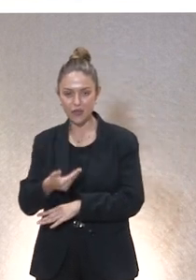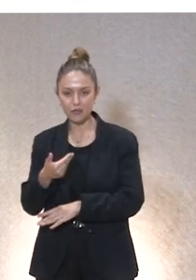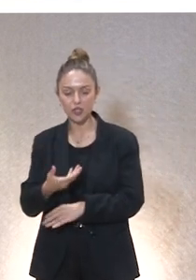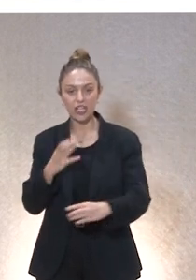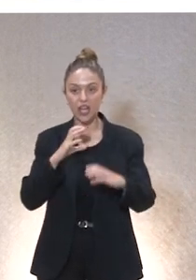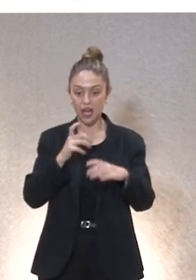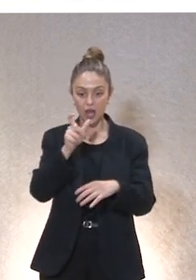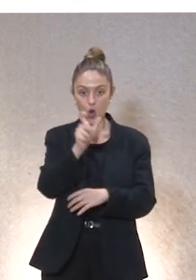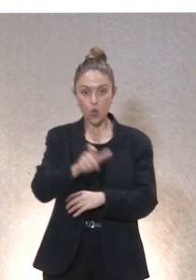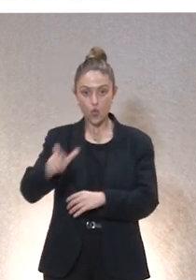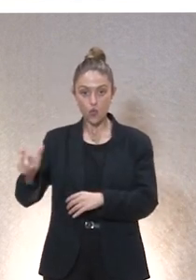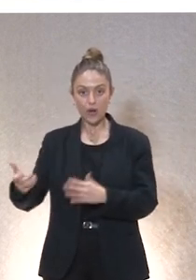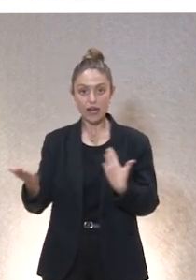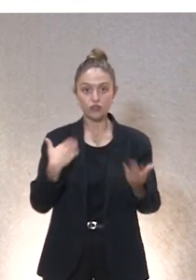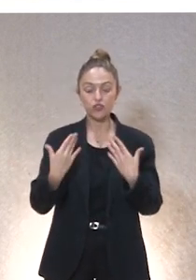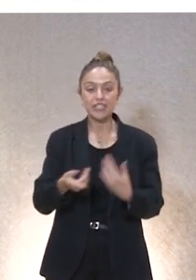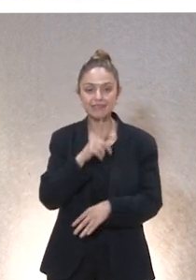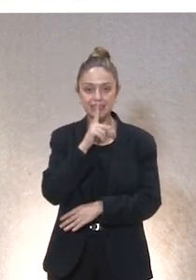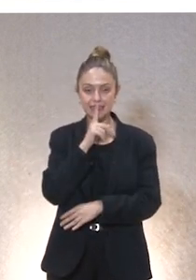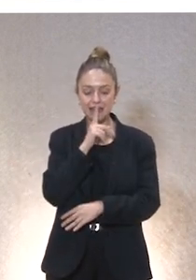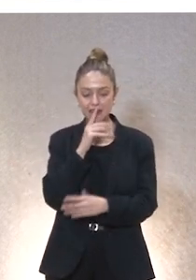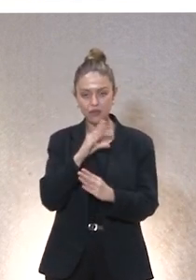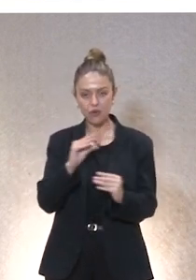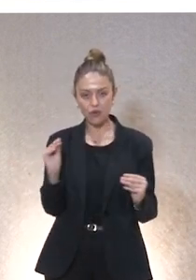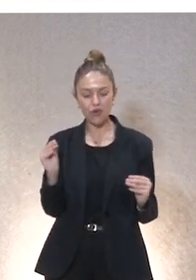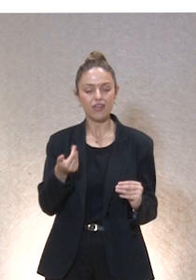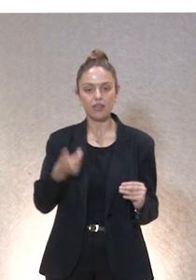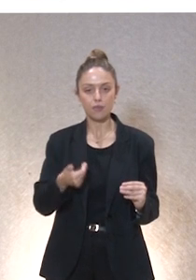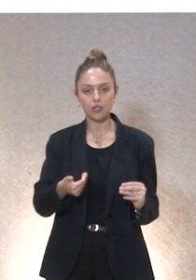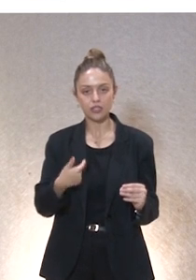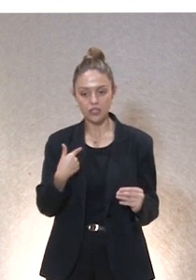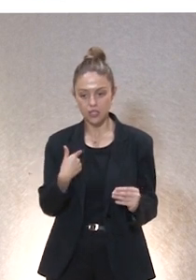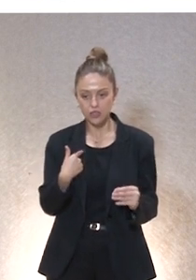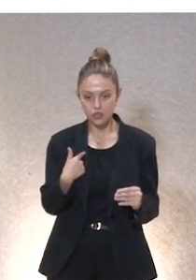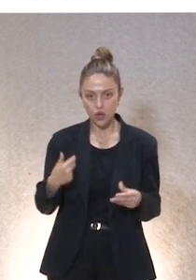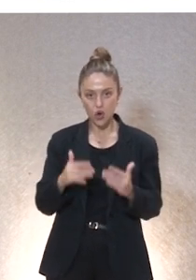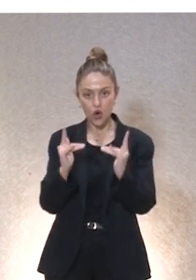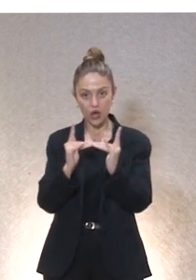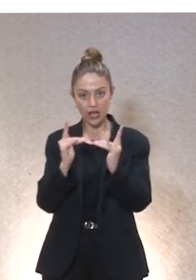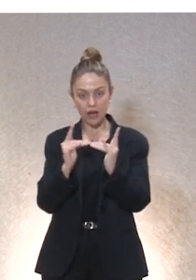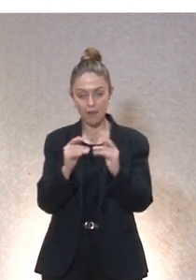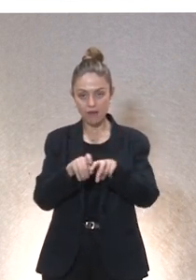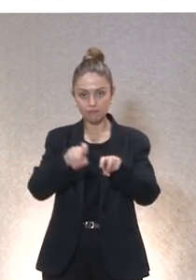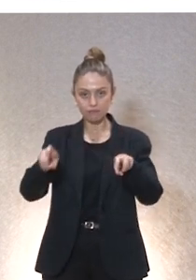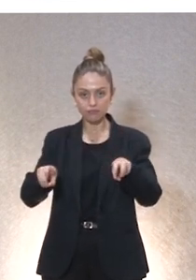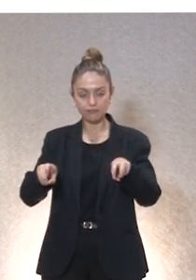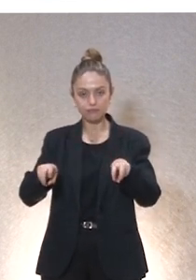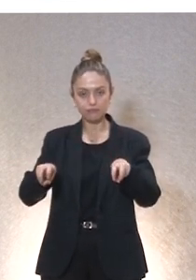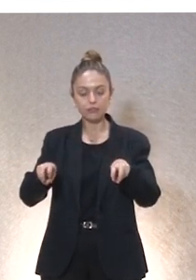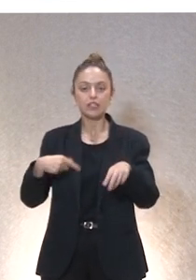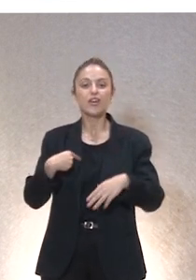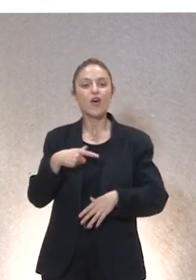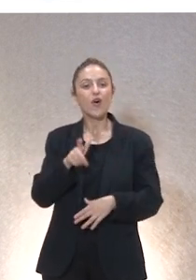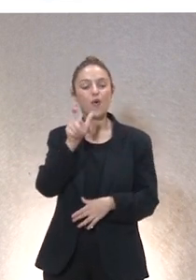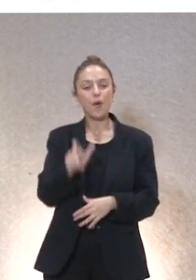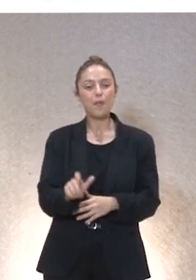la comunicación humana el silencio es determinante yo puedo estar al lado de mi cama al lado de una cama cuidando a una persona o alguien me puede estar cuidando